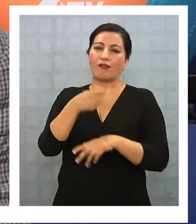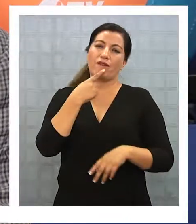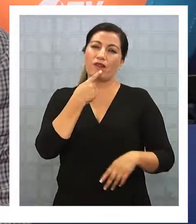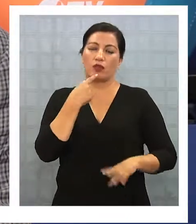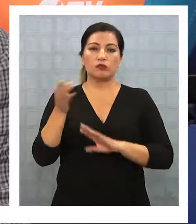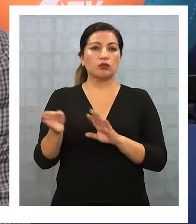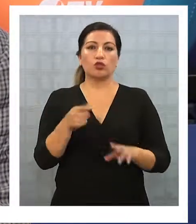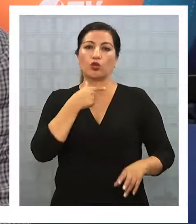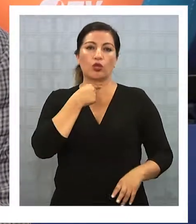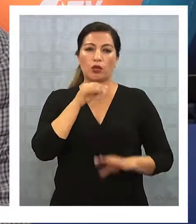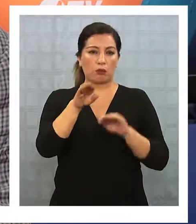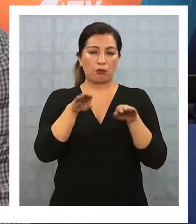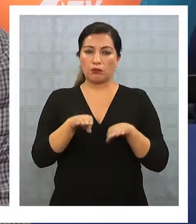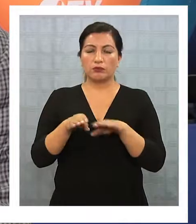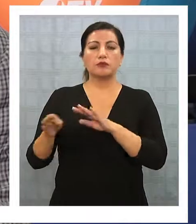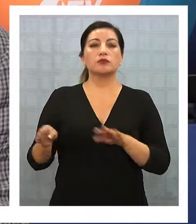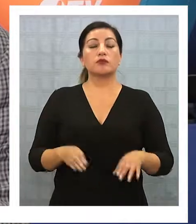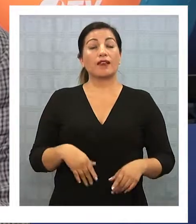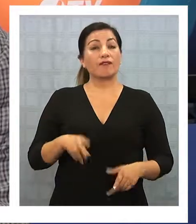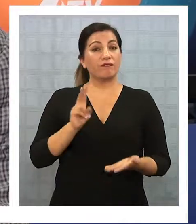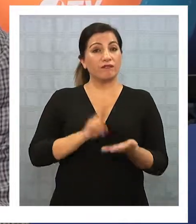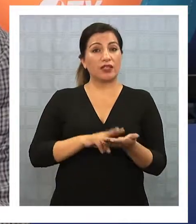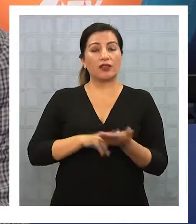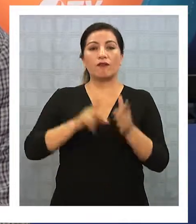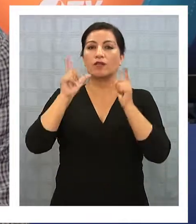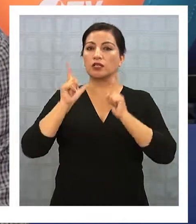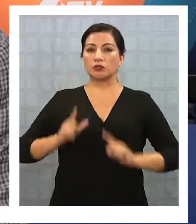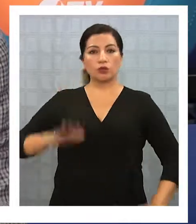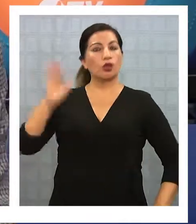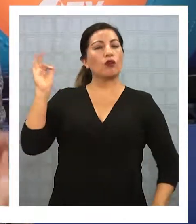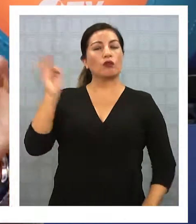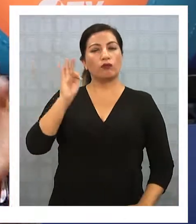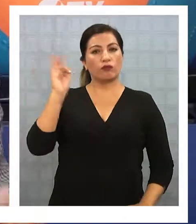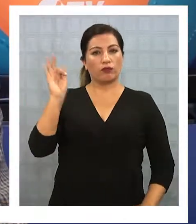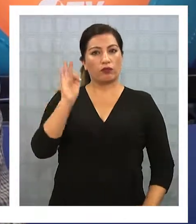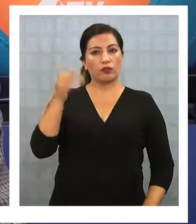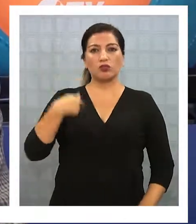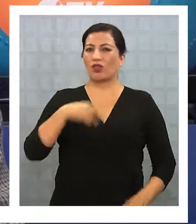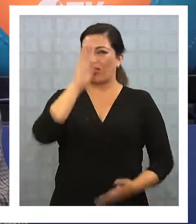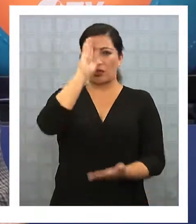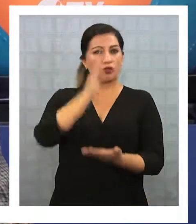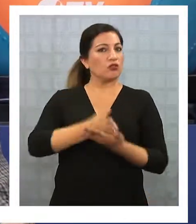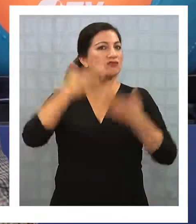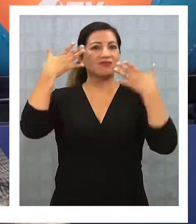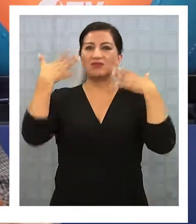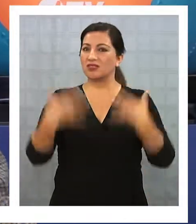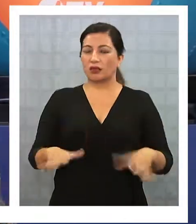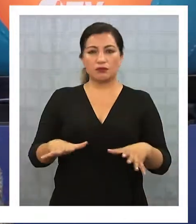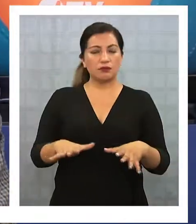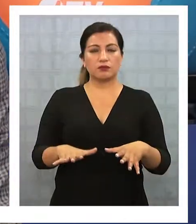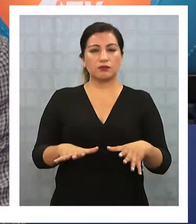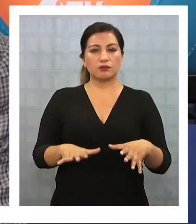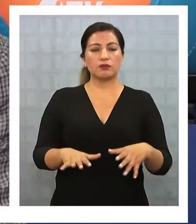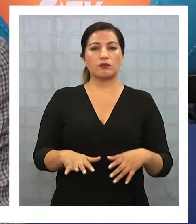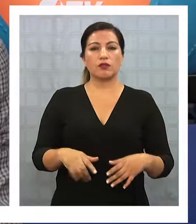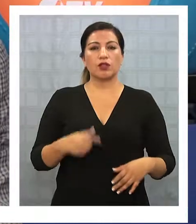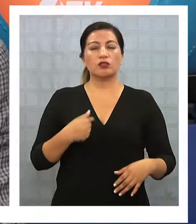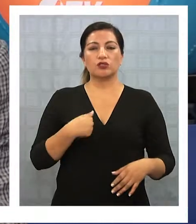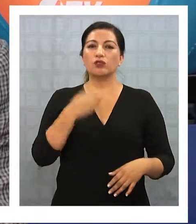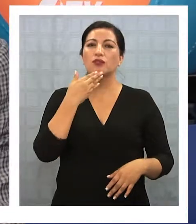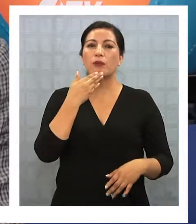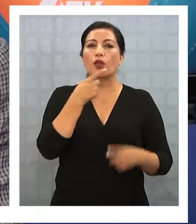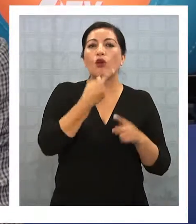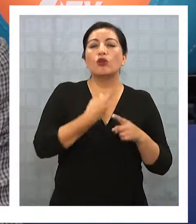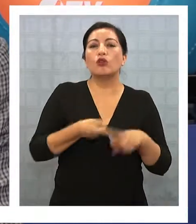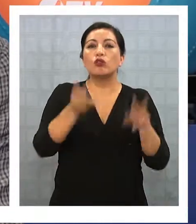pero la verdad es que en vacaciones, en febrero y te digo que era una decisión tomada, tan tomada que estaba viendo